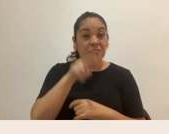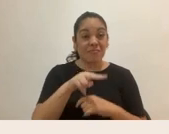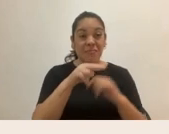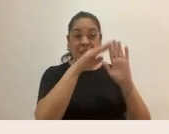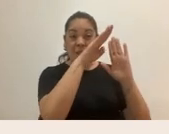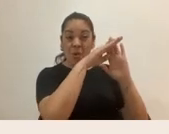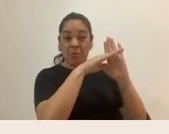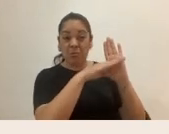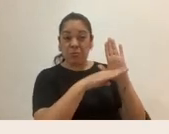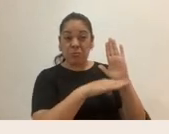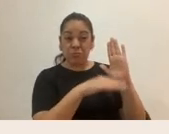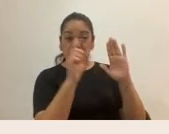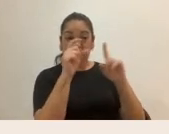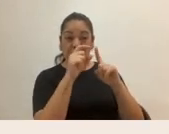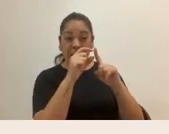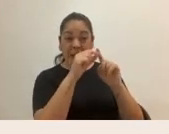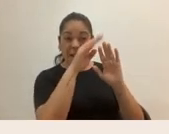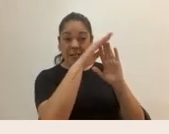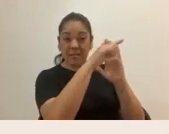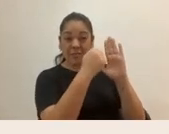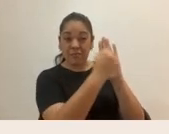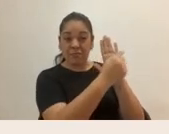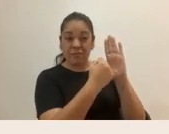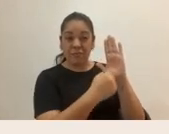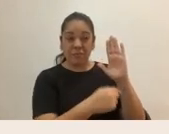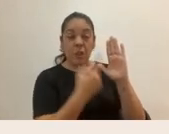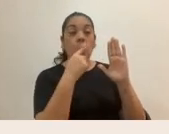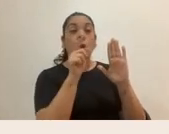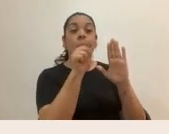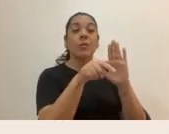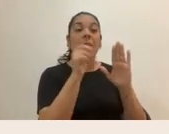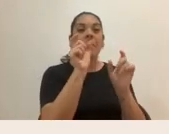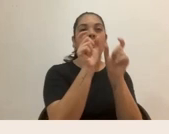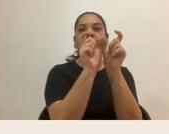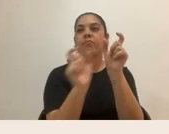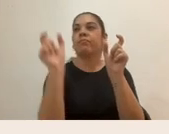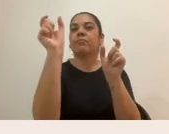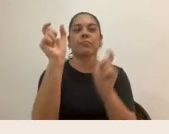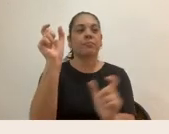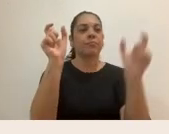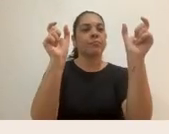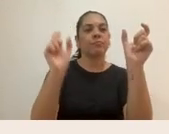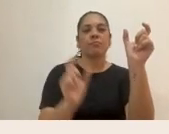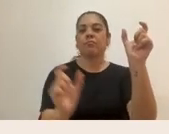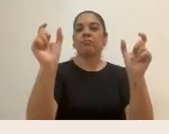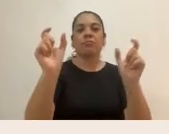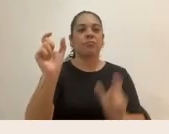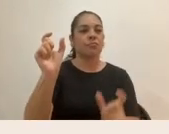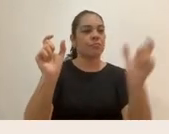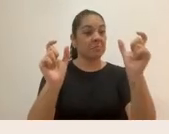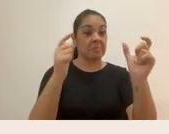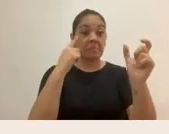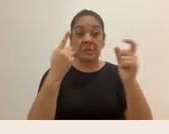vamos a acomodarlas en algún lugar de la hoja. Cercano al hombre, cercano a la mujer.